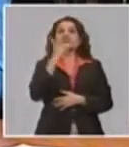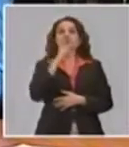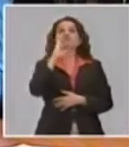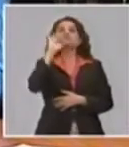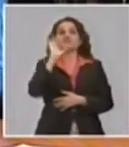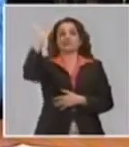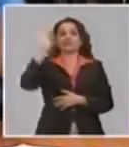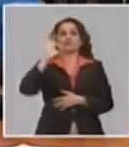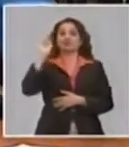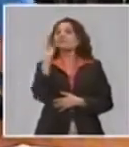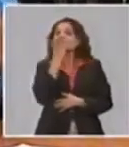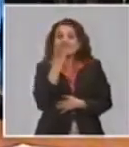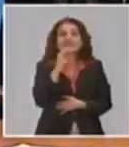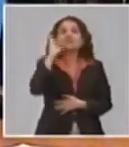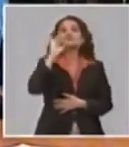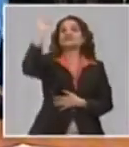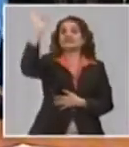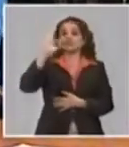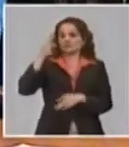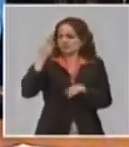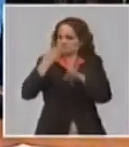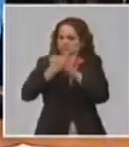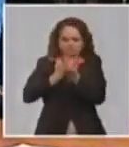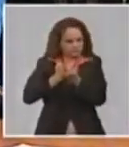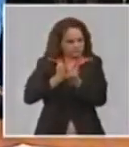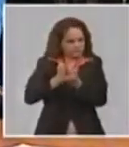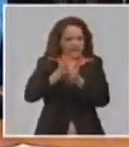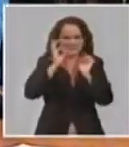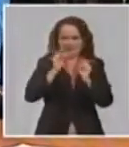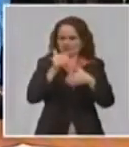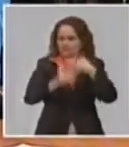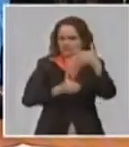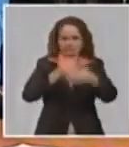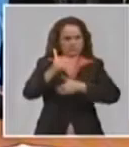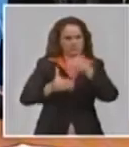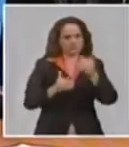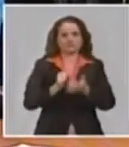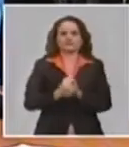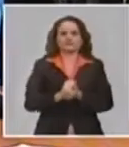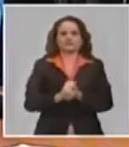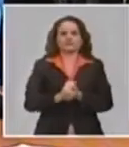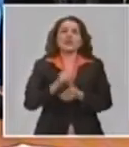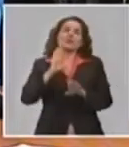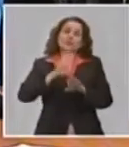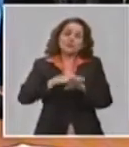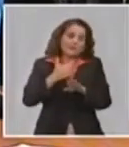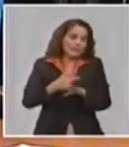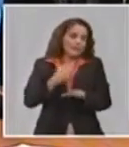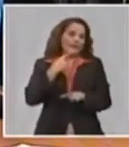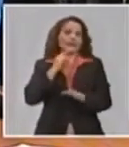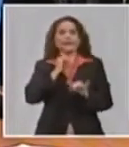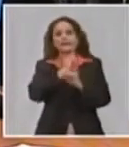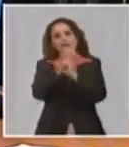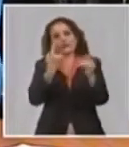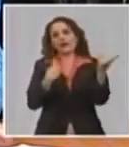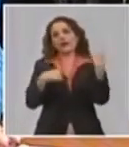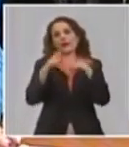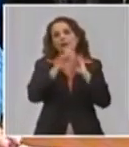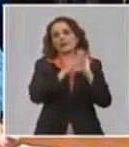se determine que cesan las condiciones por las cuales se aprobaron la medida que oficialmente, reitero, se informarán por el gobierno.